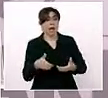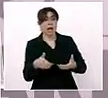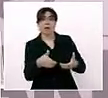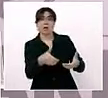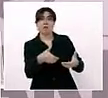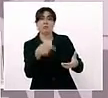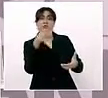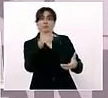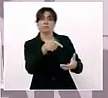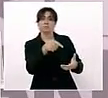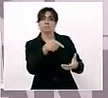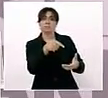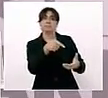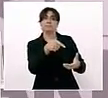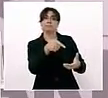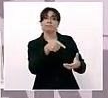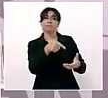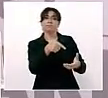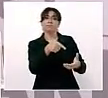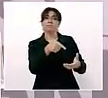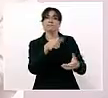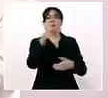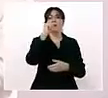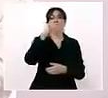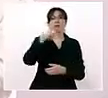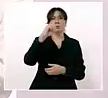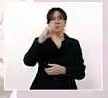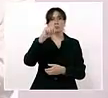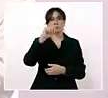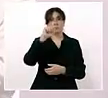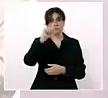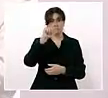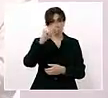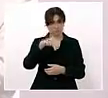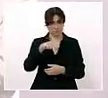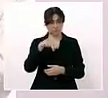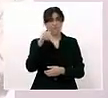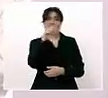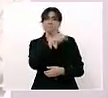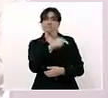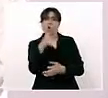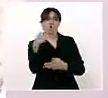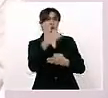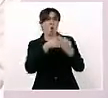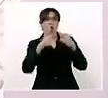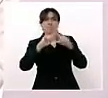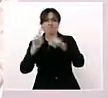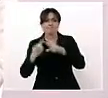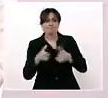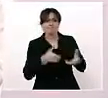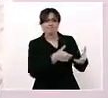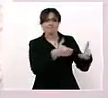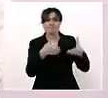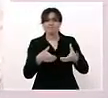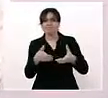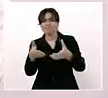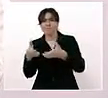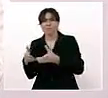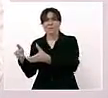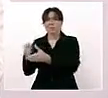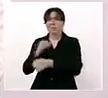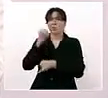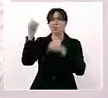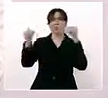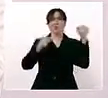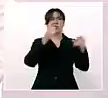a terminar el camino de Camotlán, todos los caminos de la Sierra